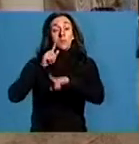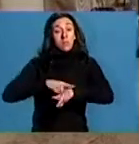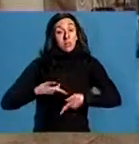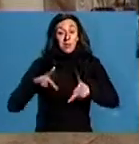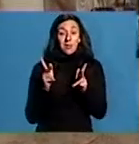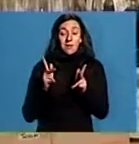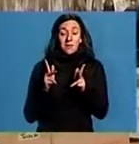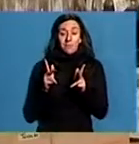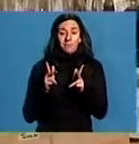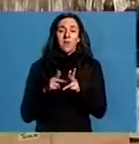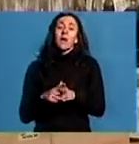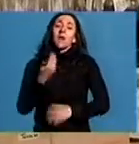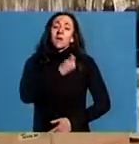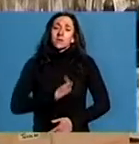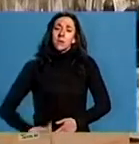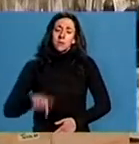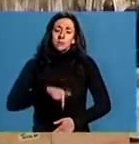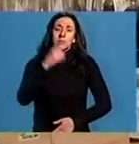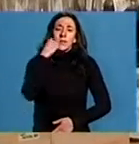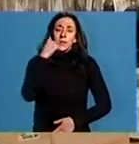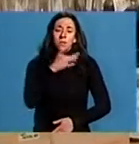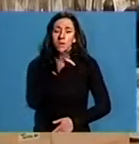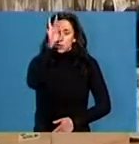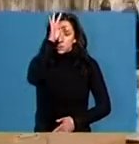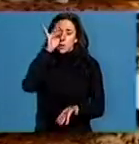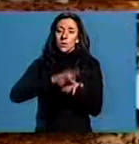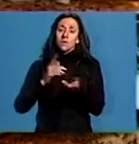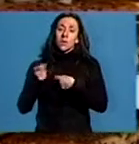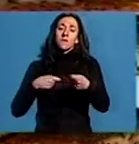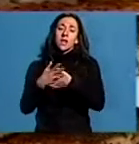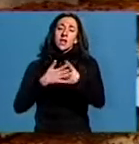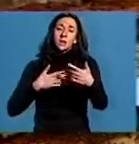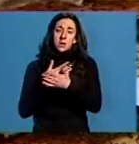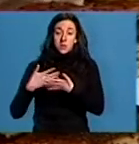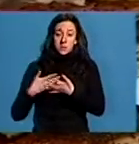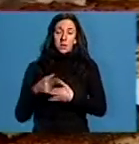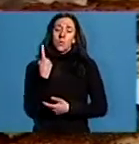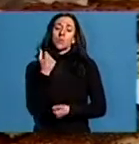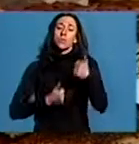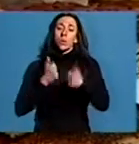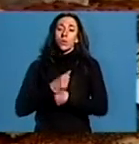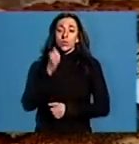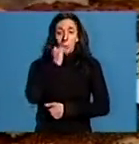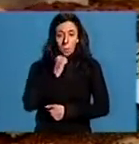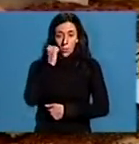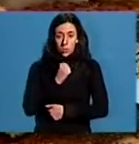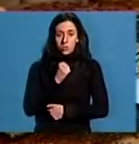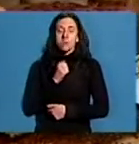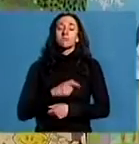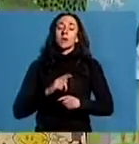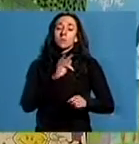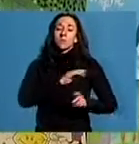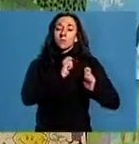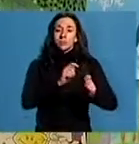destas datas. Na Fonsagrada este sábado e o domingo haberá unha feira de artesanía local, un concurso de reposteiría, a entrega de